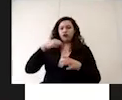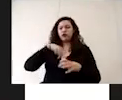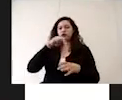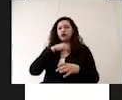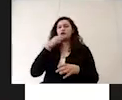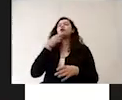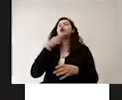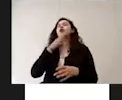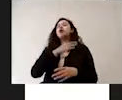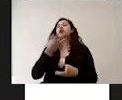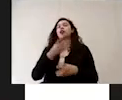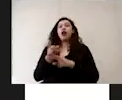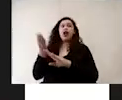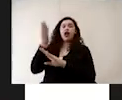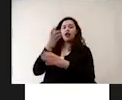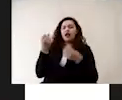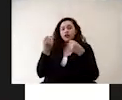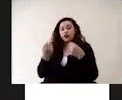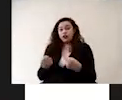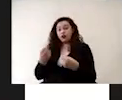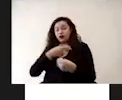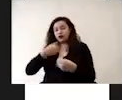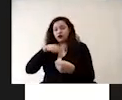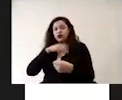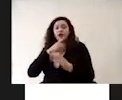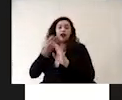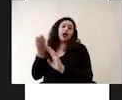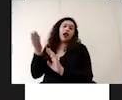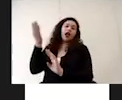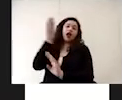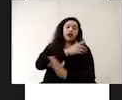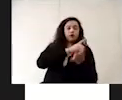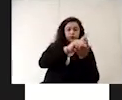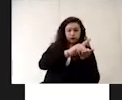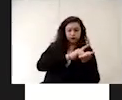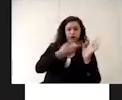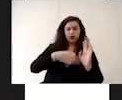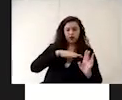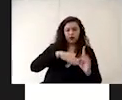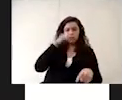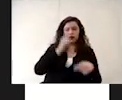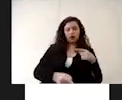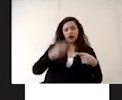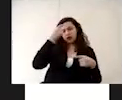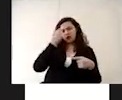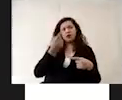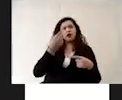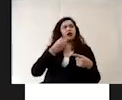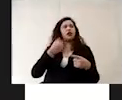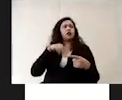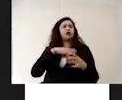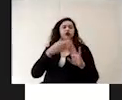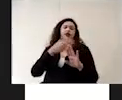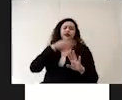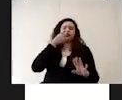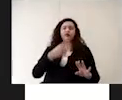asegurarnos que previamente nuestro depósito ya fue lavado y desinfectado como ya lo indicamos hace un momento.